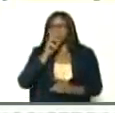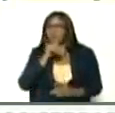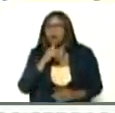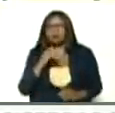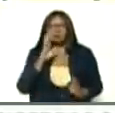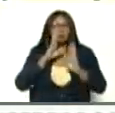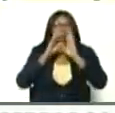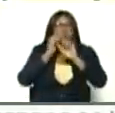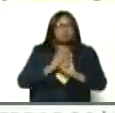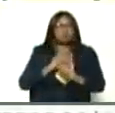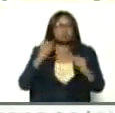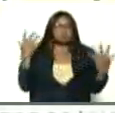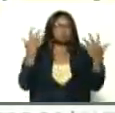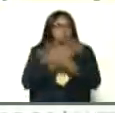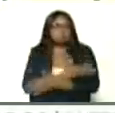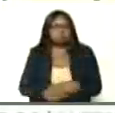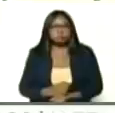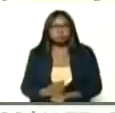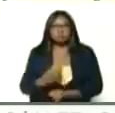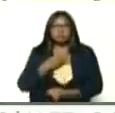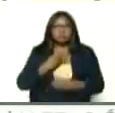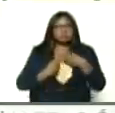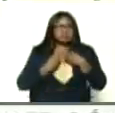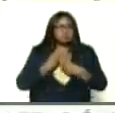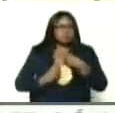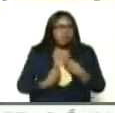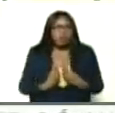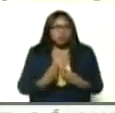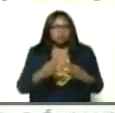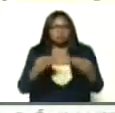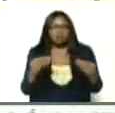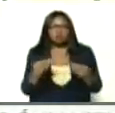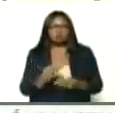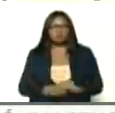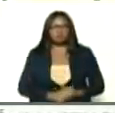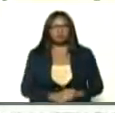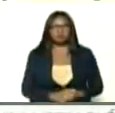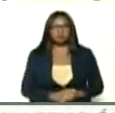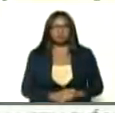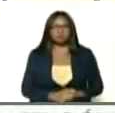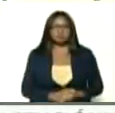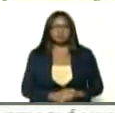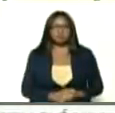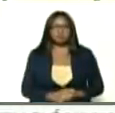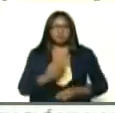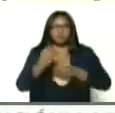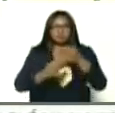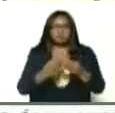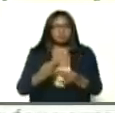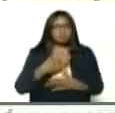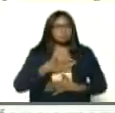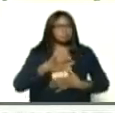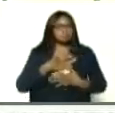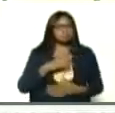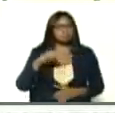para crear confusión, incertidumbre, para crear malestar,